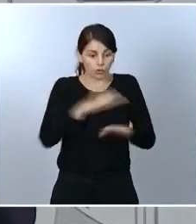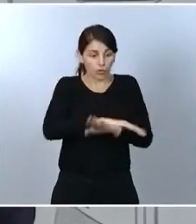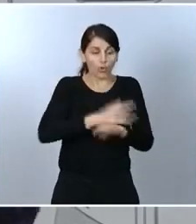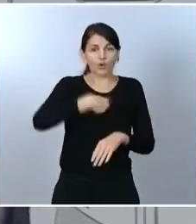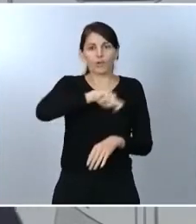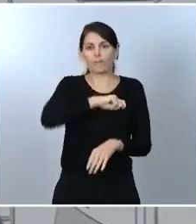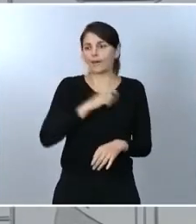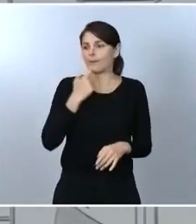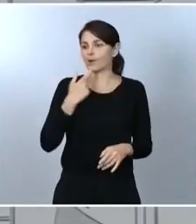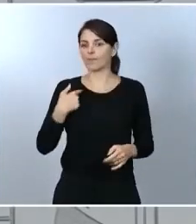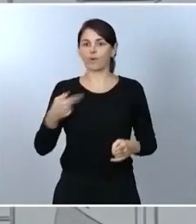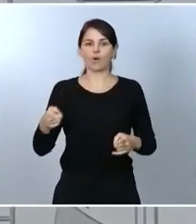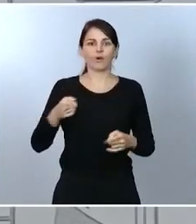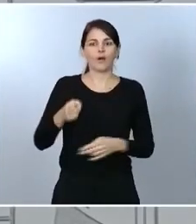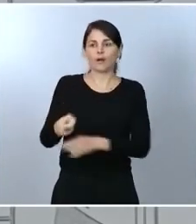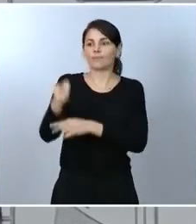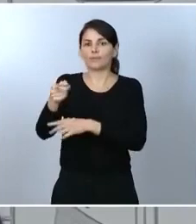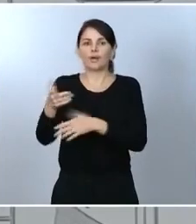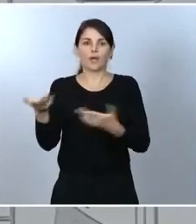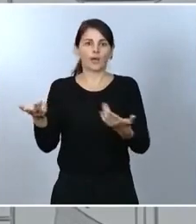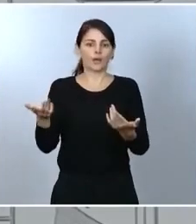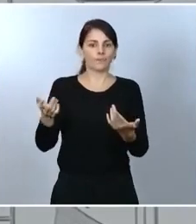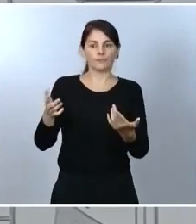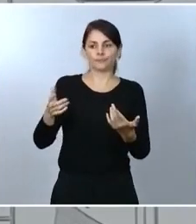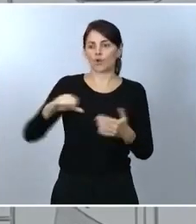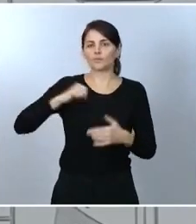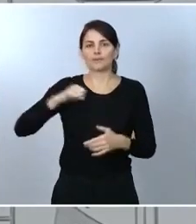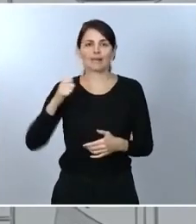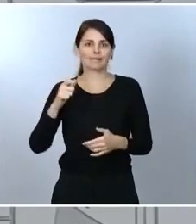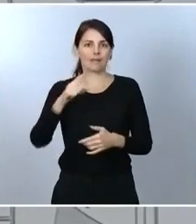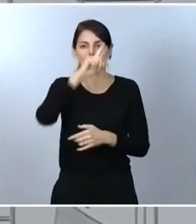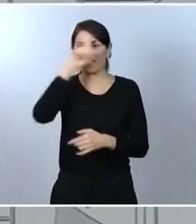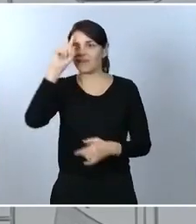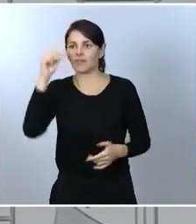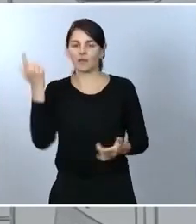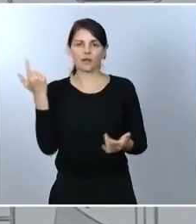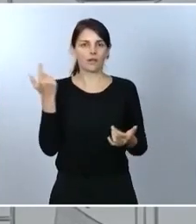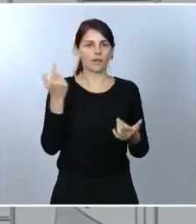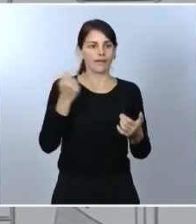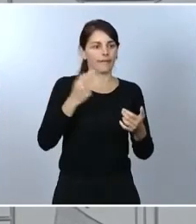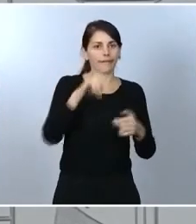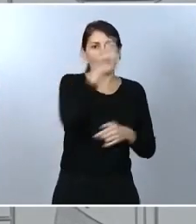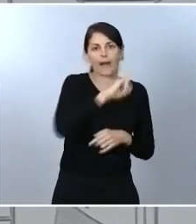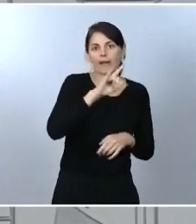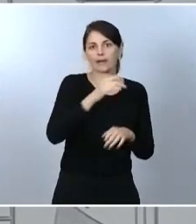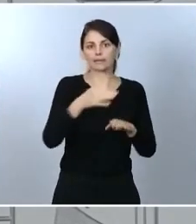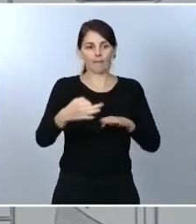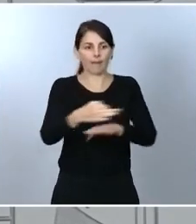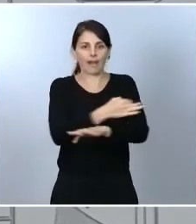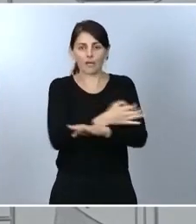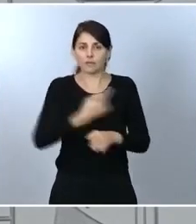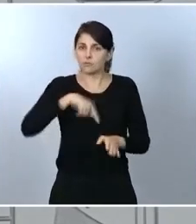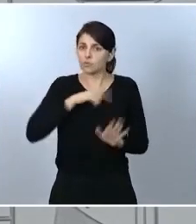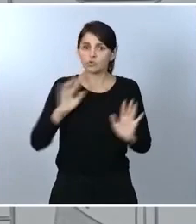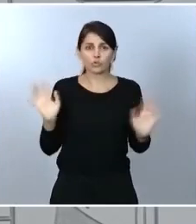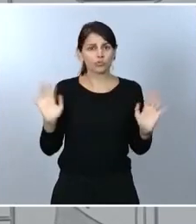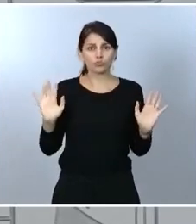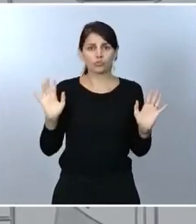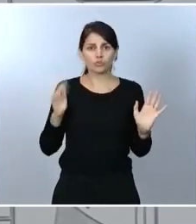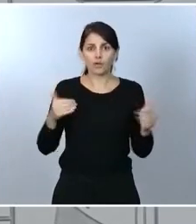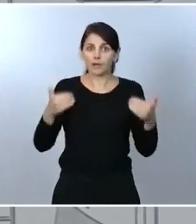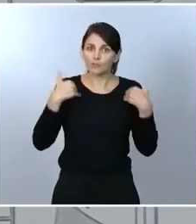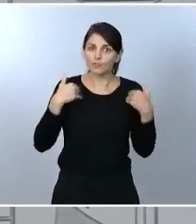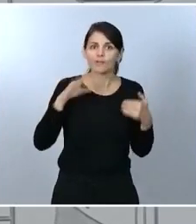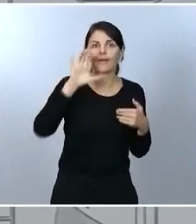de Canarias, de Baleares o de Segovia. Son competencia y son responsabilidad de las comunidades